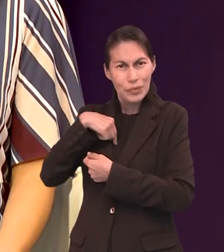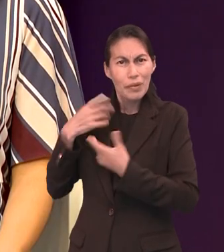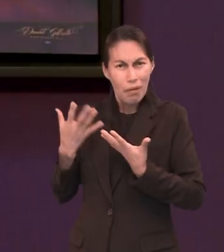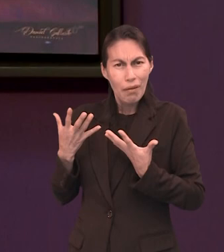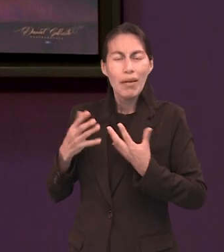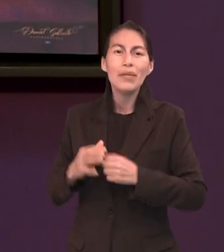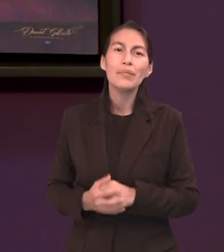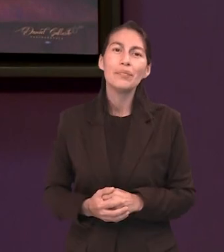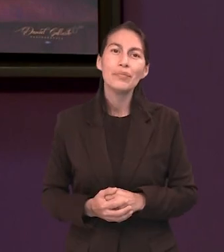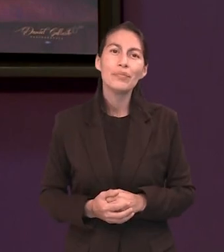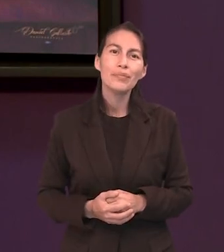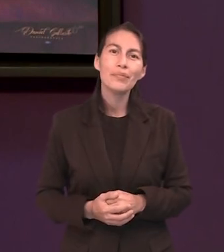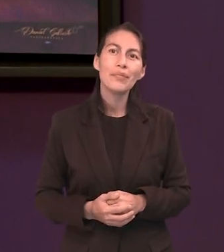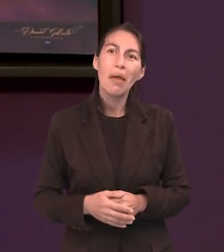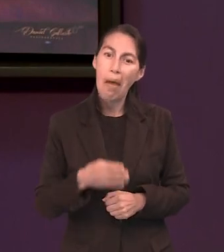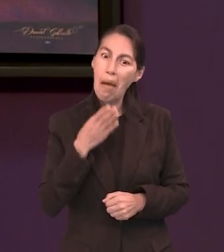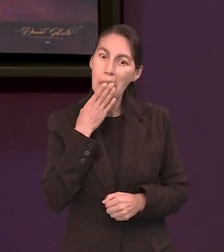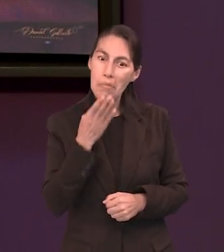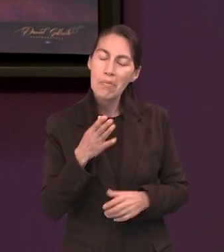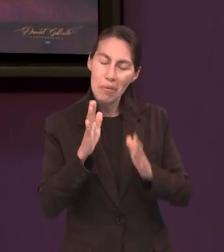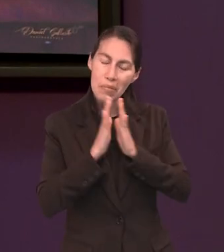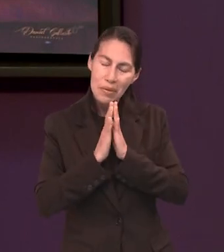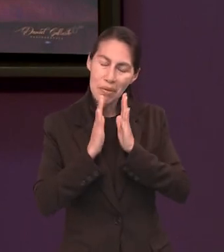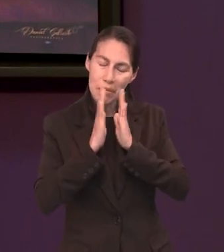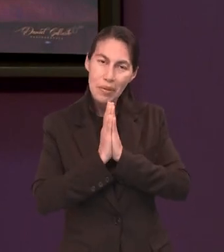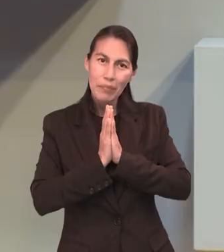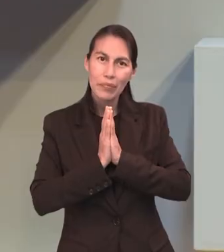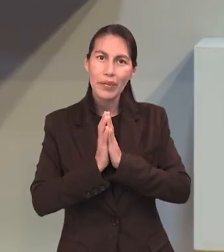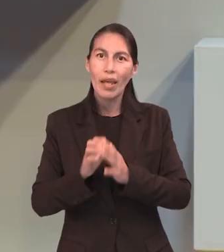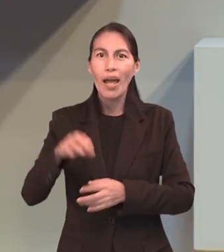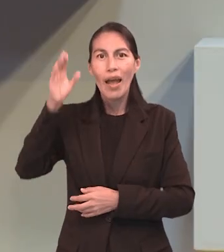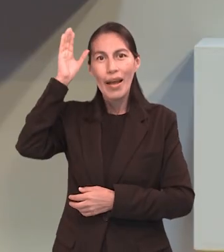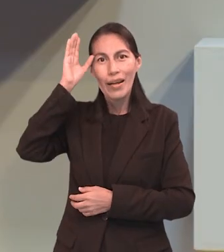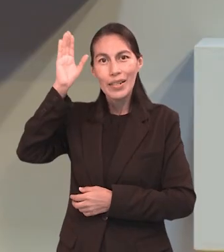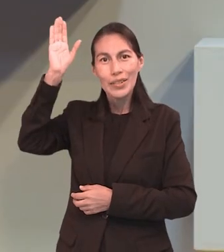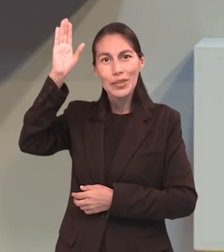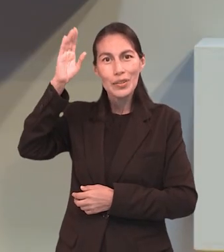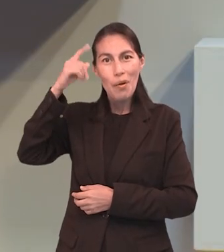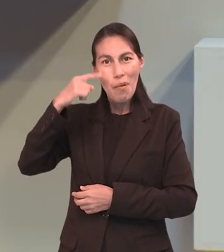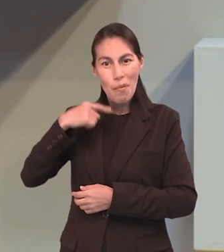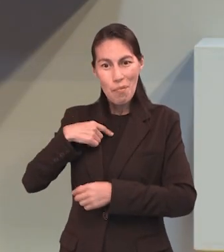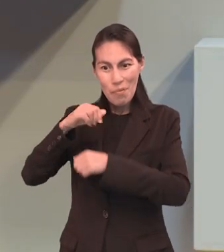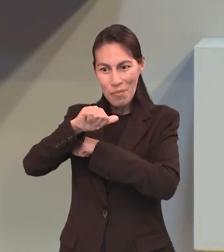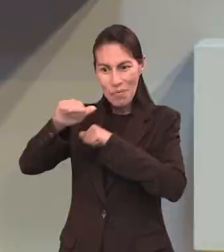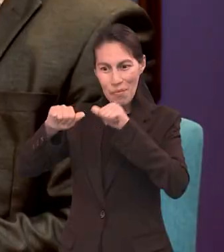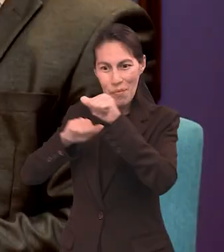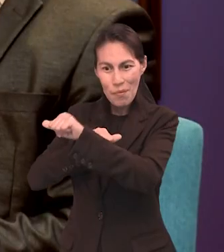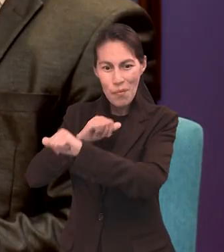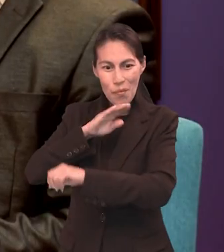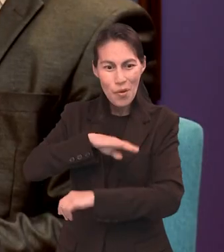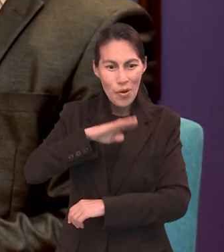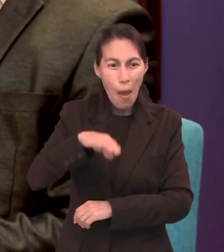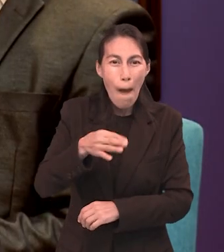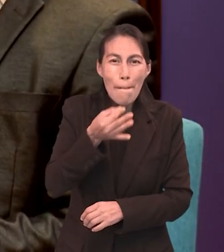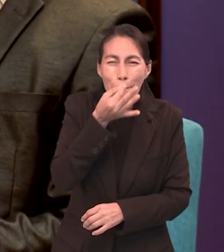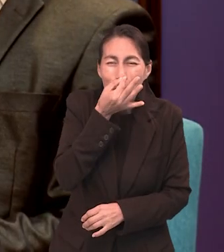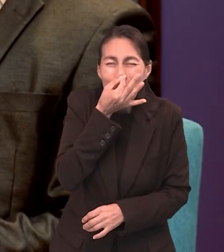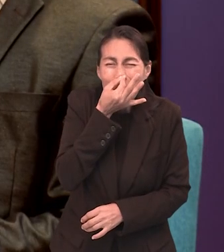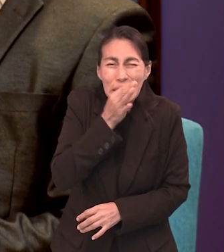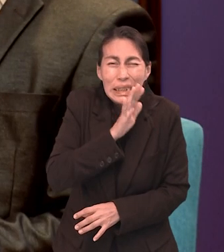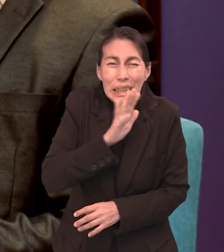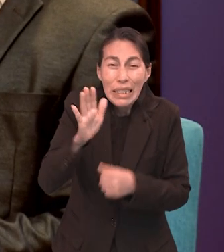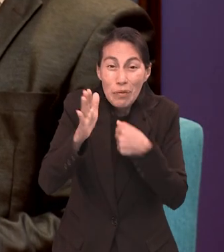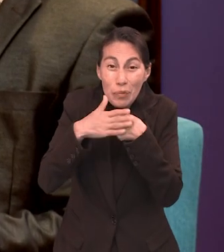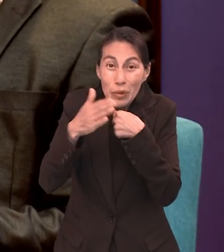actuar en favor de mi vida. Amén. Amén. Cristo murió por mí y muy pronto